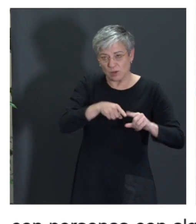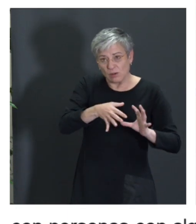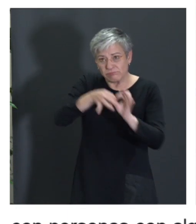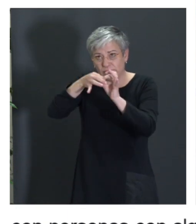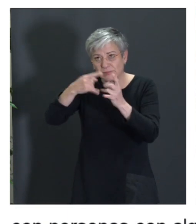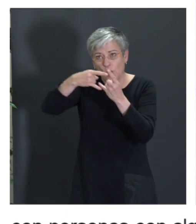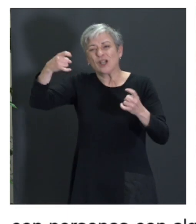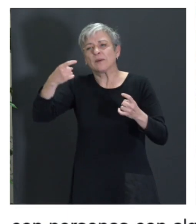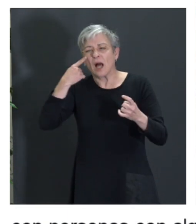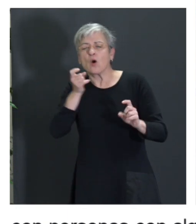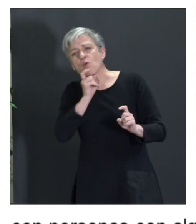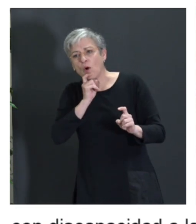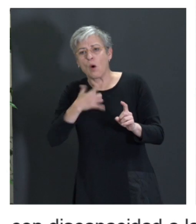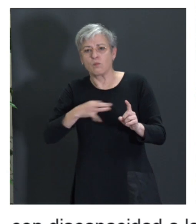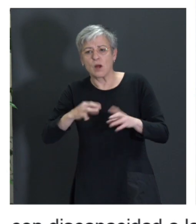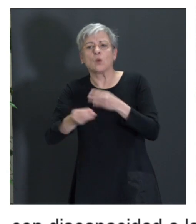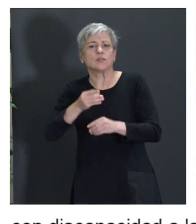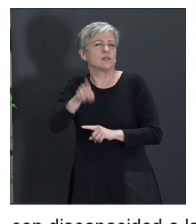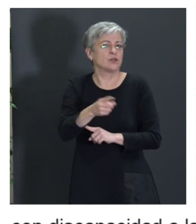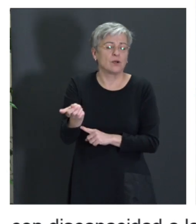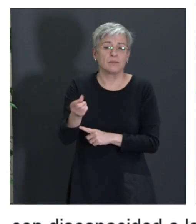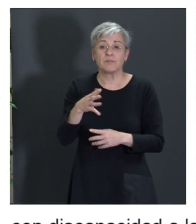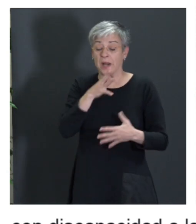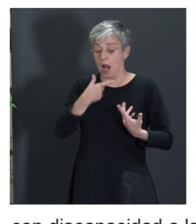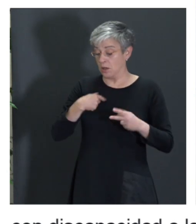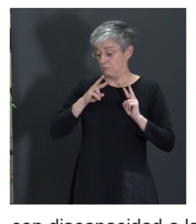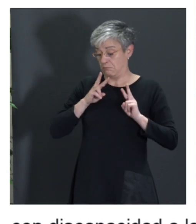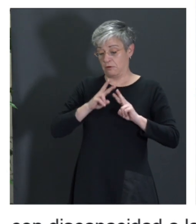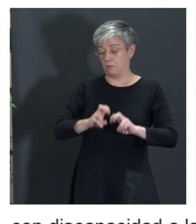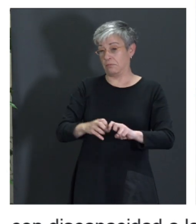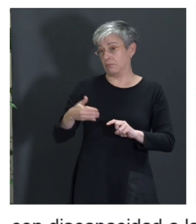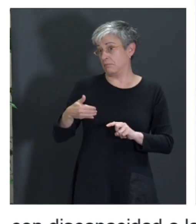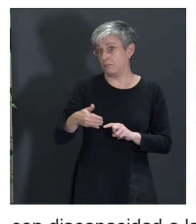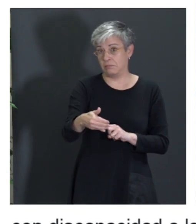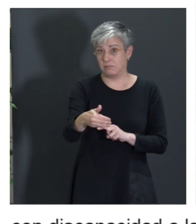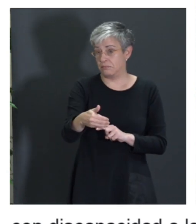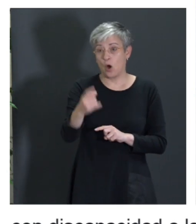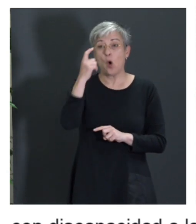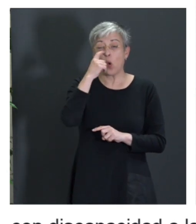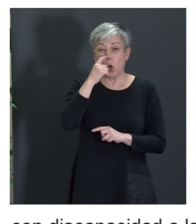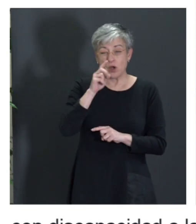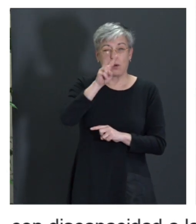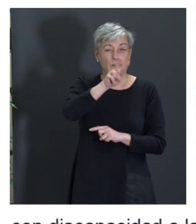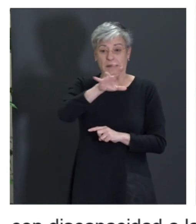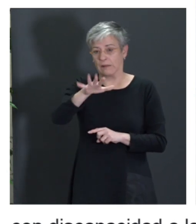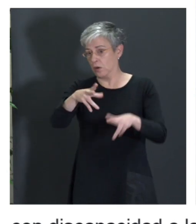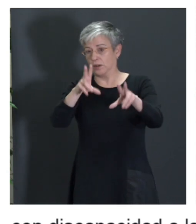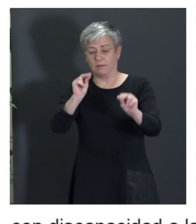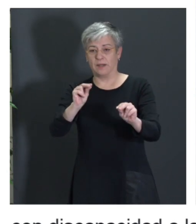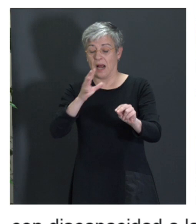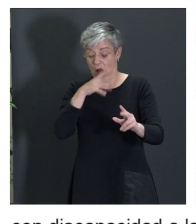que está actualmente en curso, termina allá por junio de 2025 y